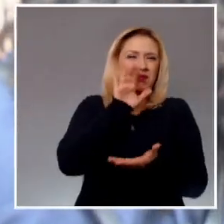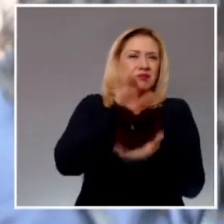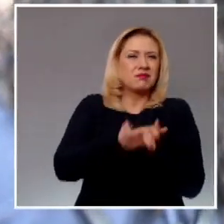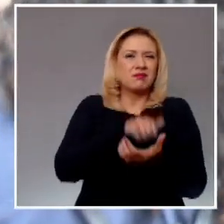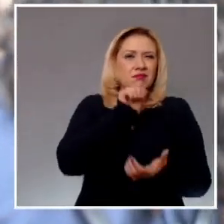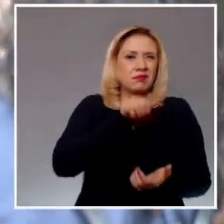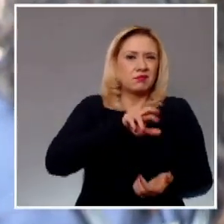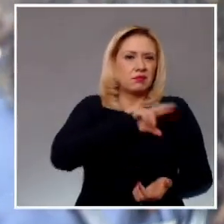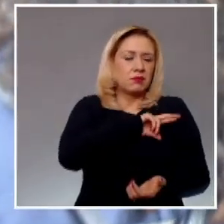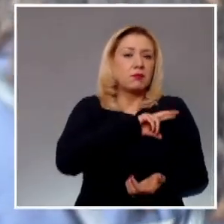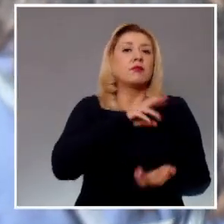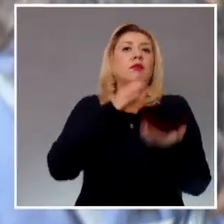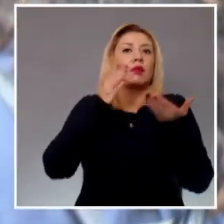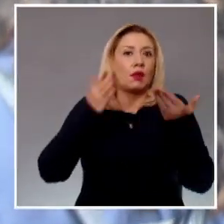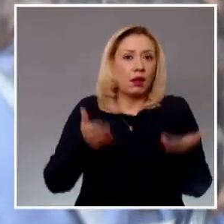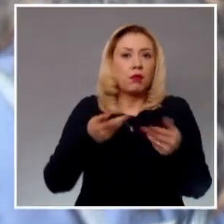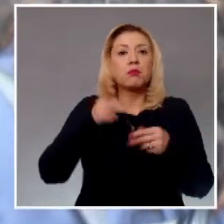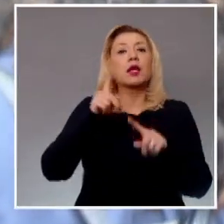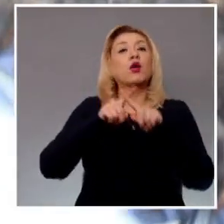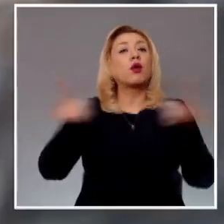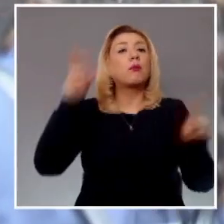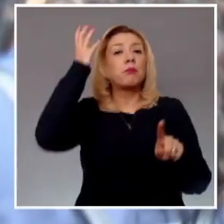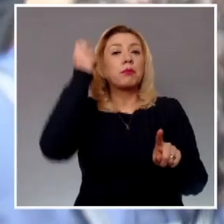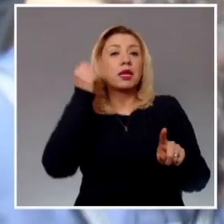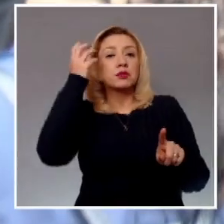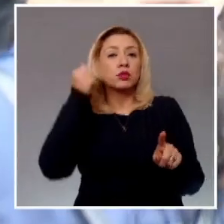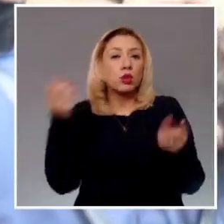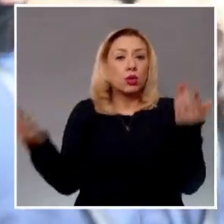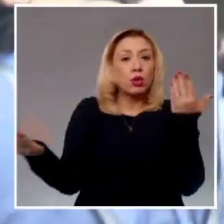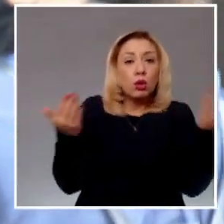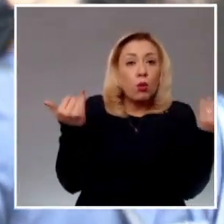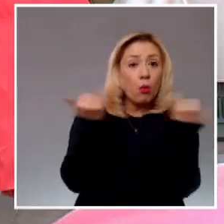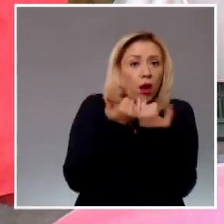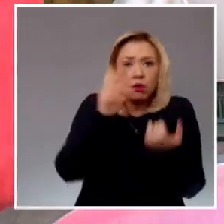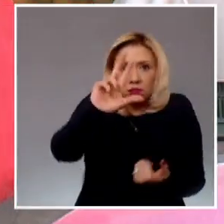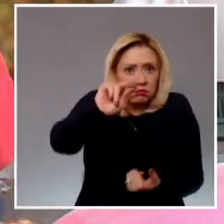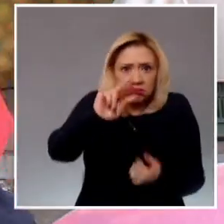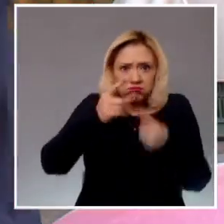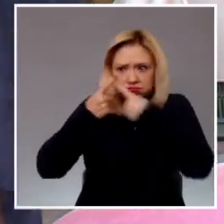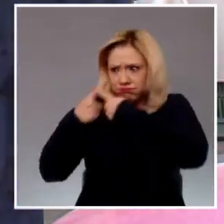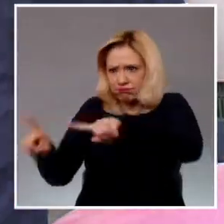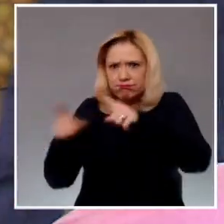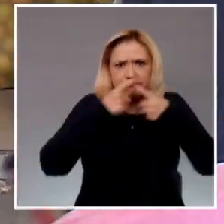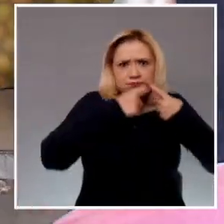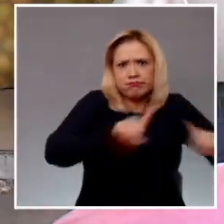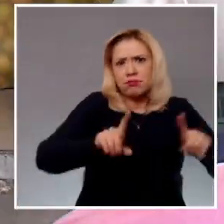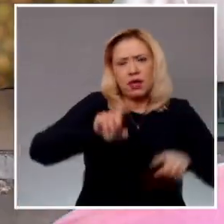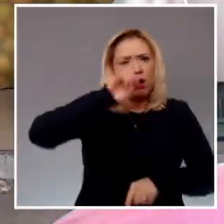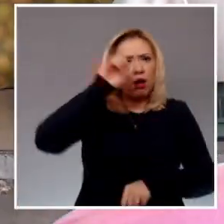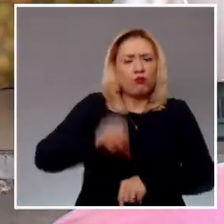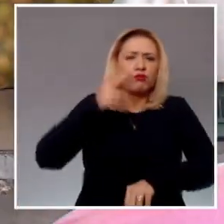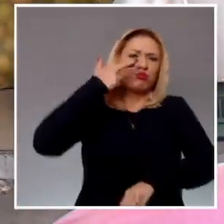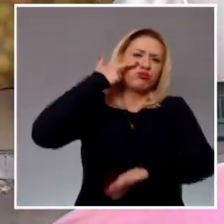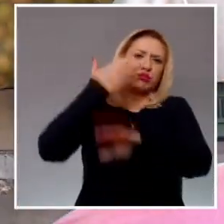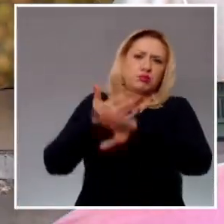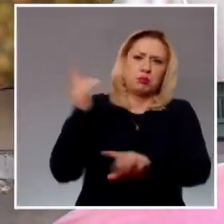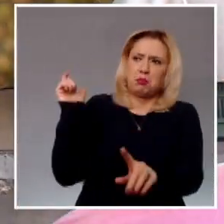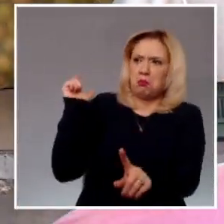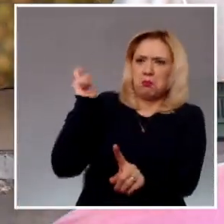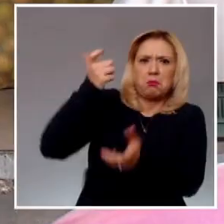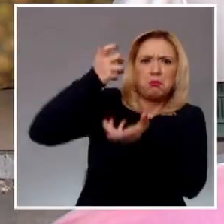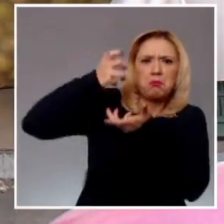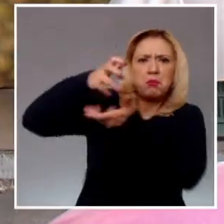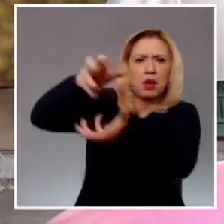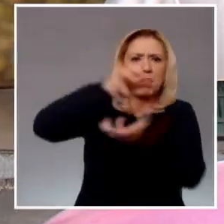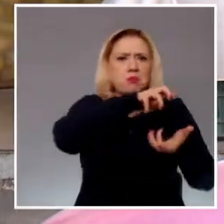diferentes, por lo que no se pone en riesgo la viabilidad financiera de las pensiones conjuntas. Además, se indica dichas